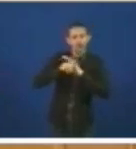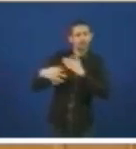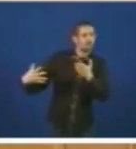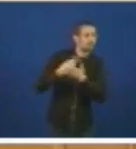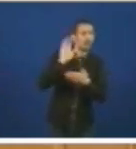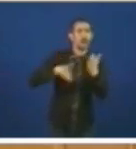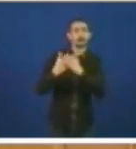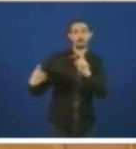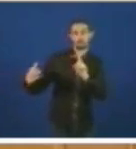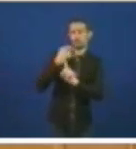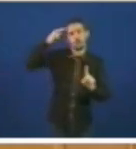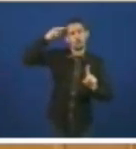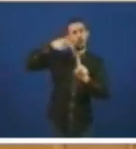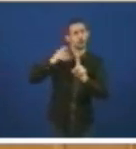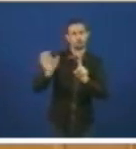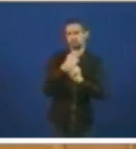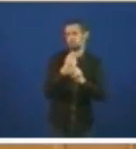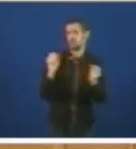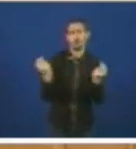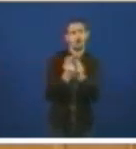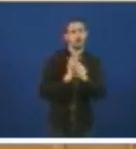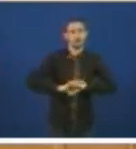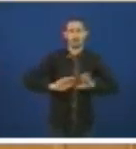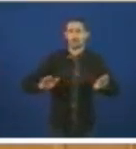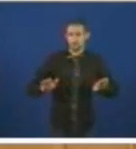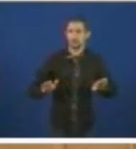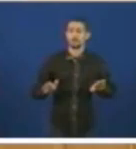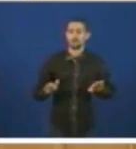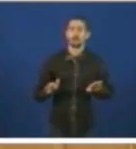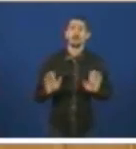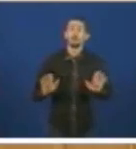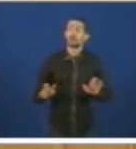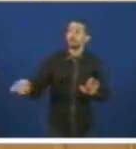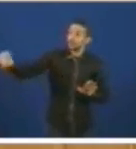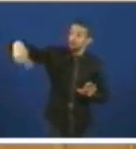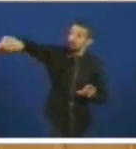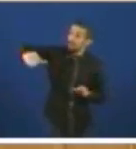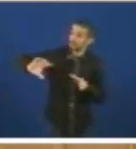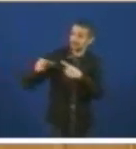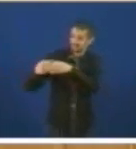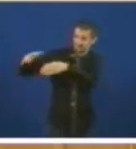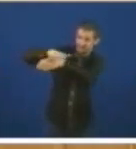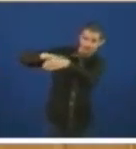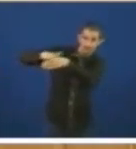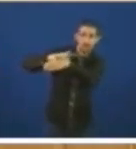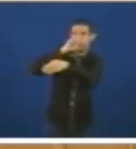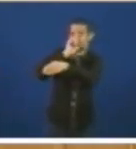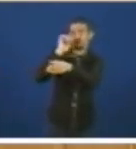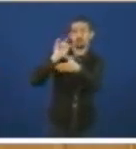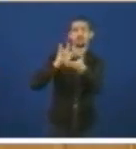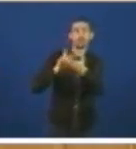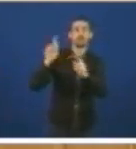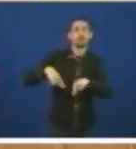por lo visto o seu objetivo pero recordan ustedes tamén os trabalhadores